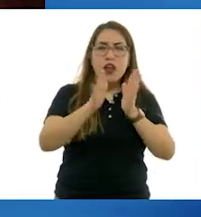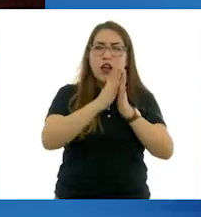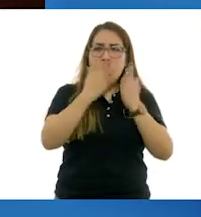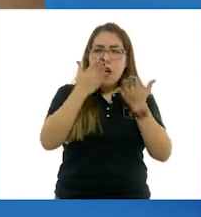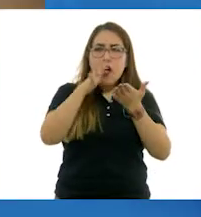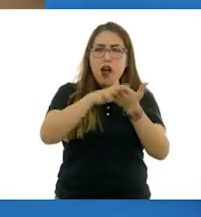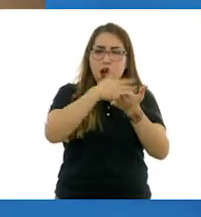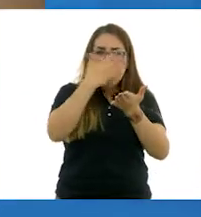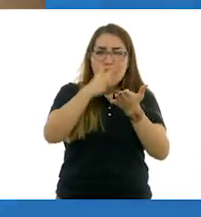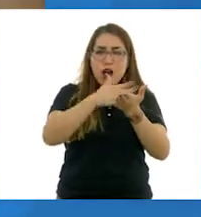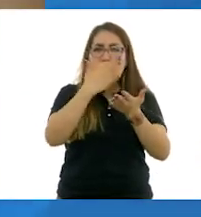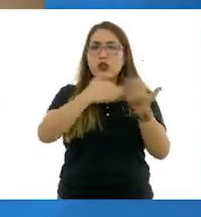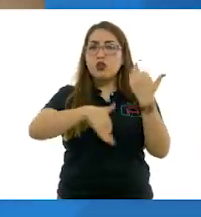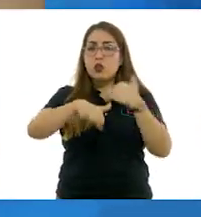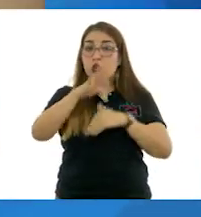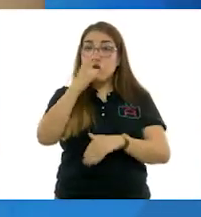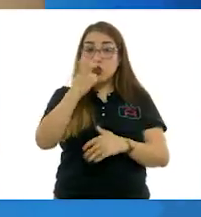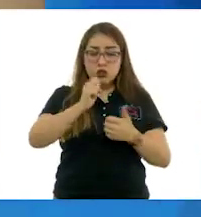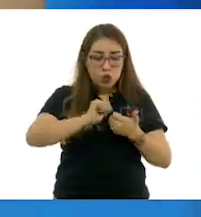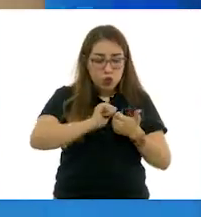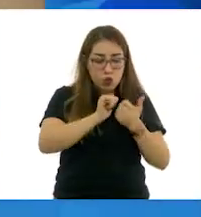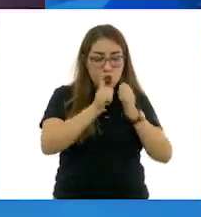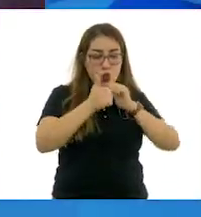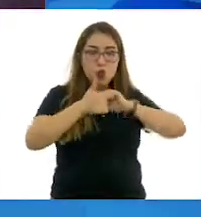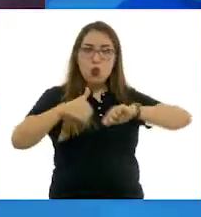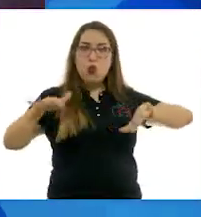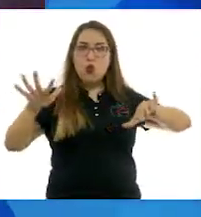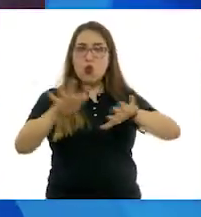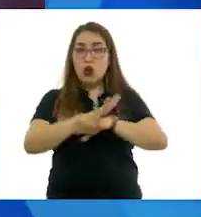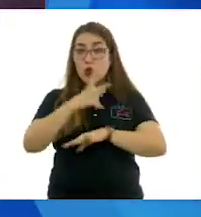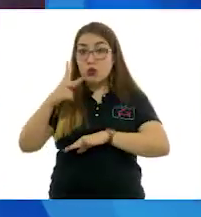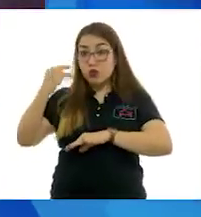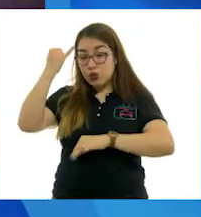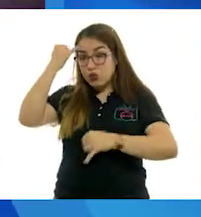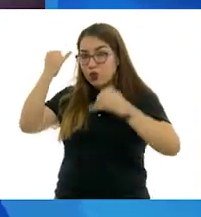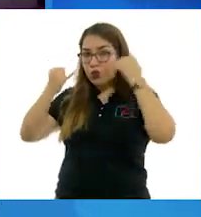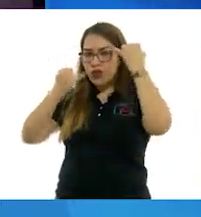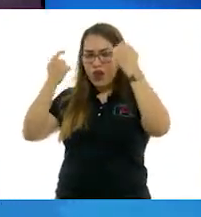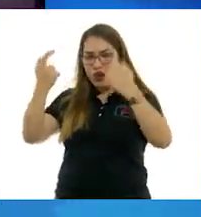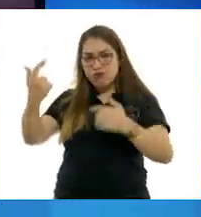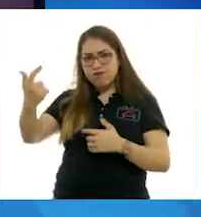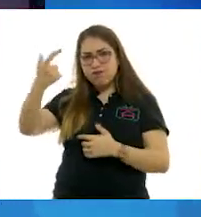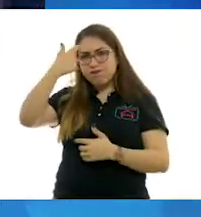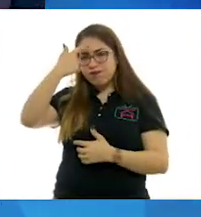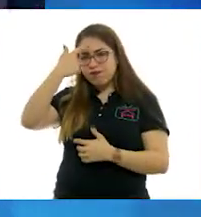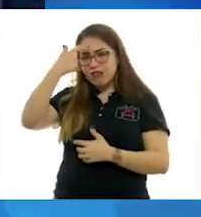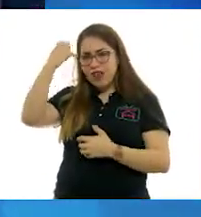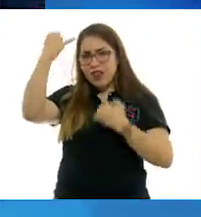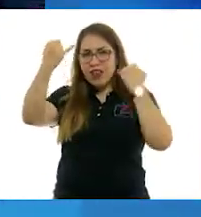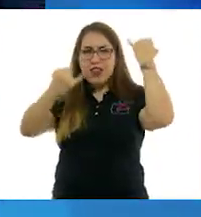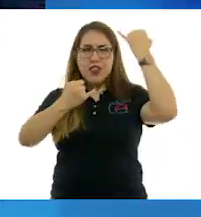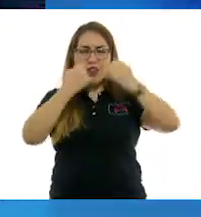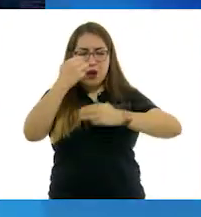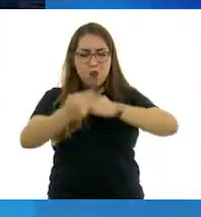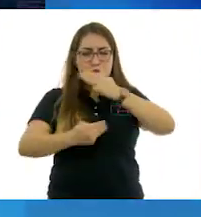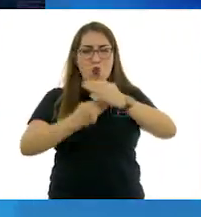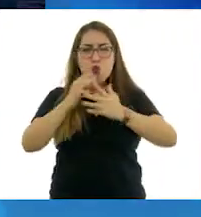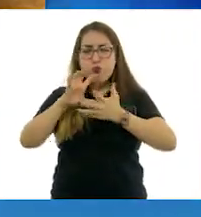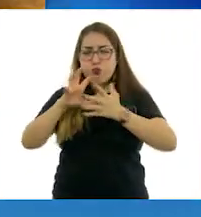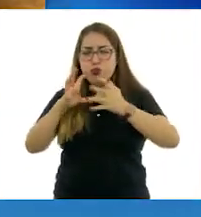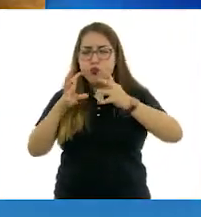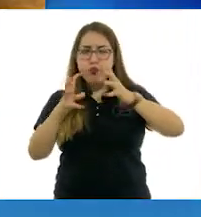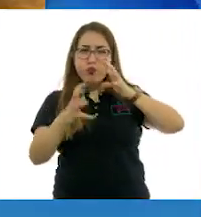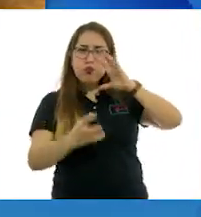es cambiado en su mente y ella creó un mundo muy, muy, muy único, yo pienso.